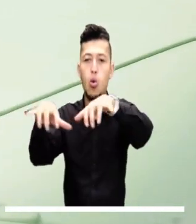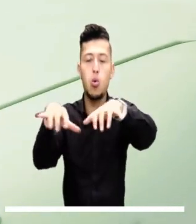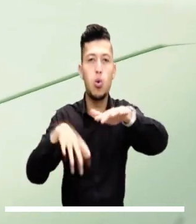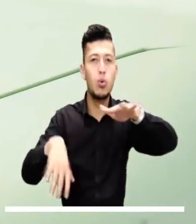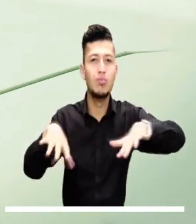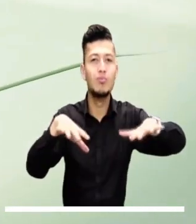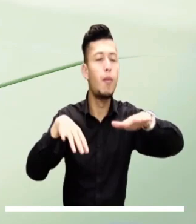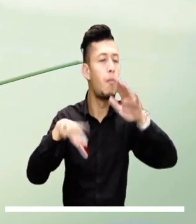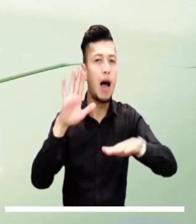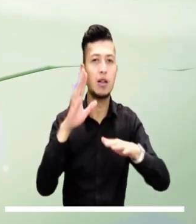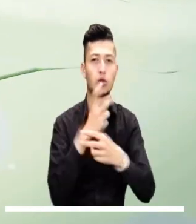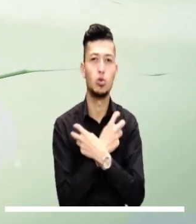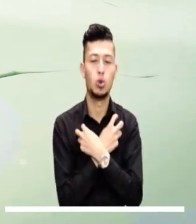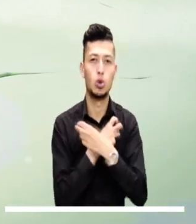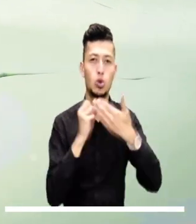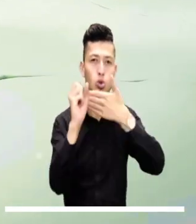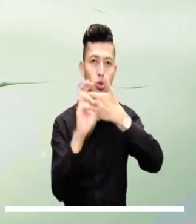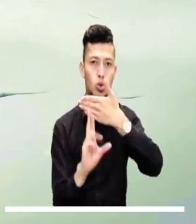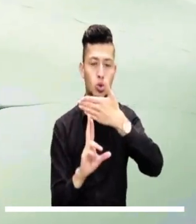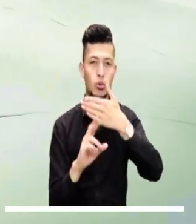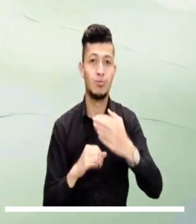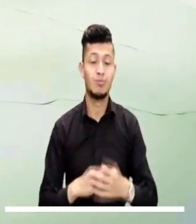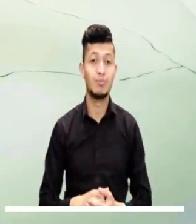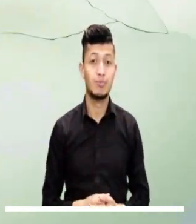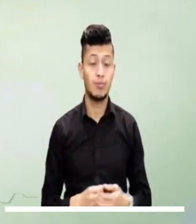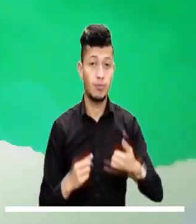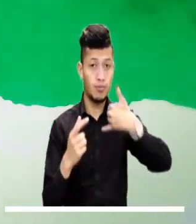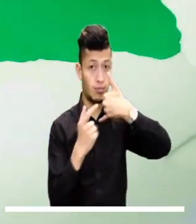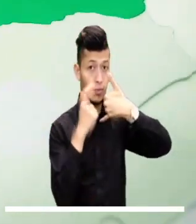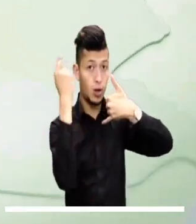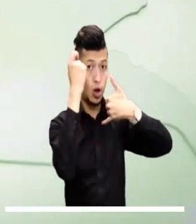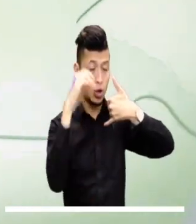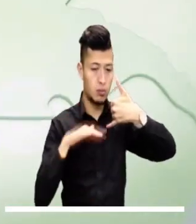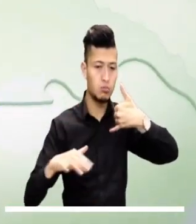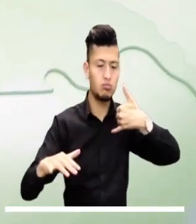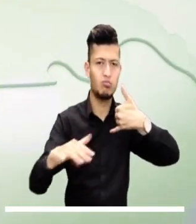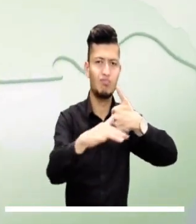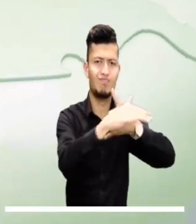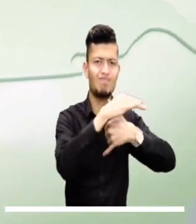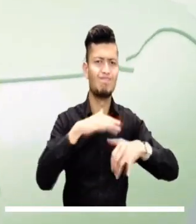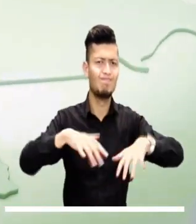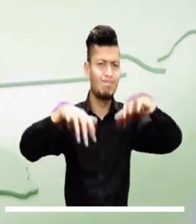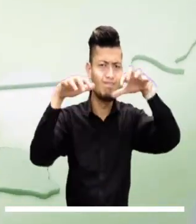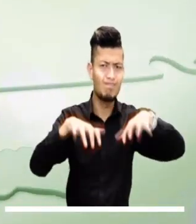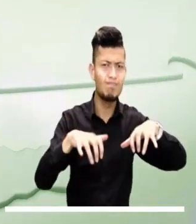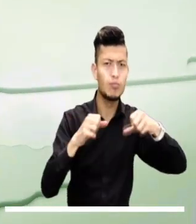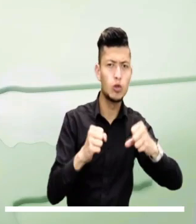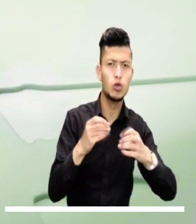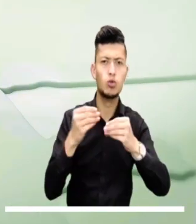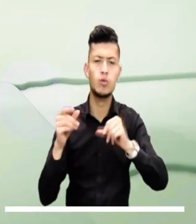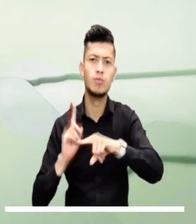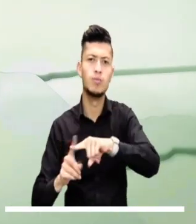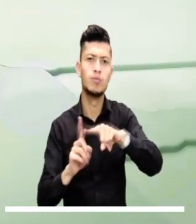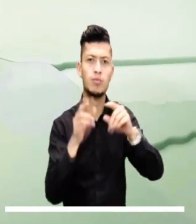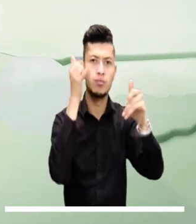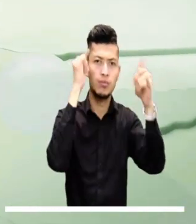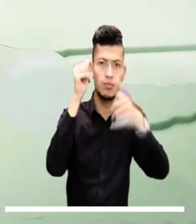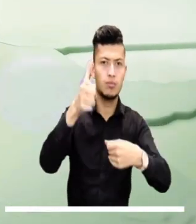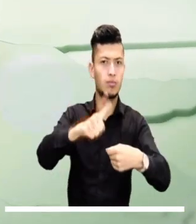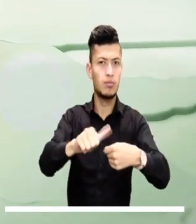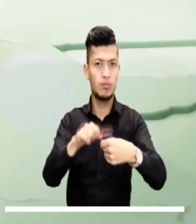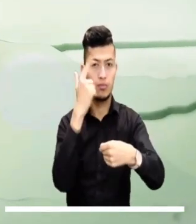principalmente sobre el sur del Huila. La Orinoquía puede recibir lluvias de variada intensidad en extensos sectores de Arauca, de